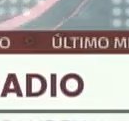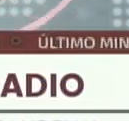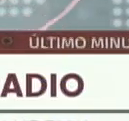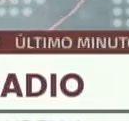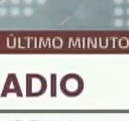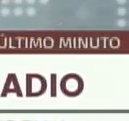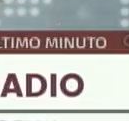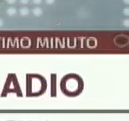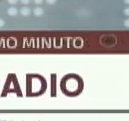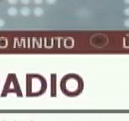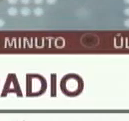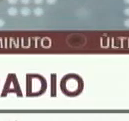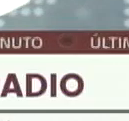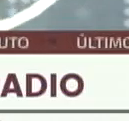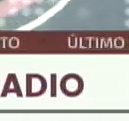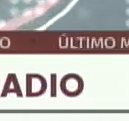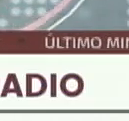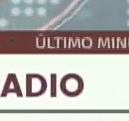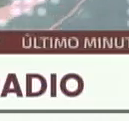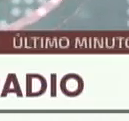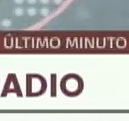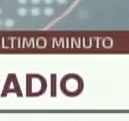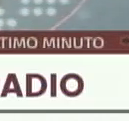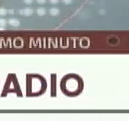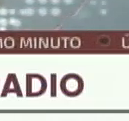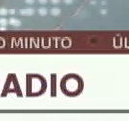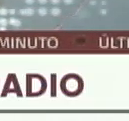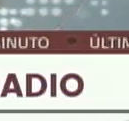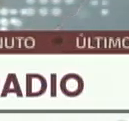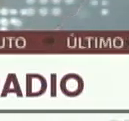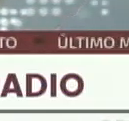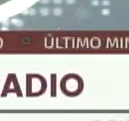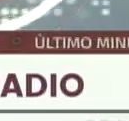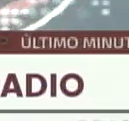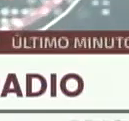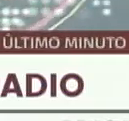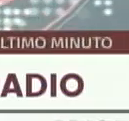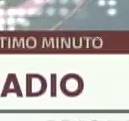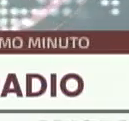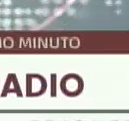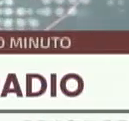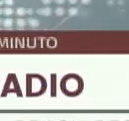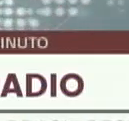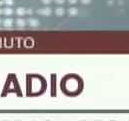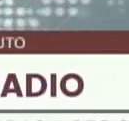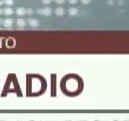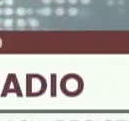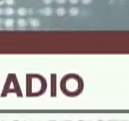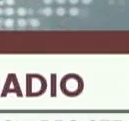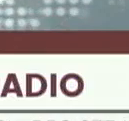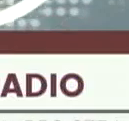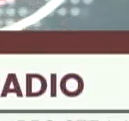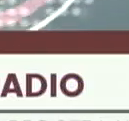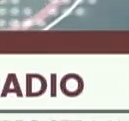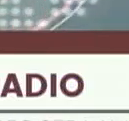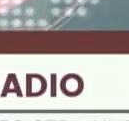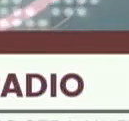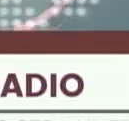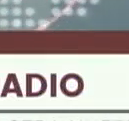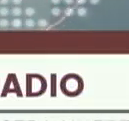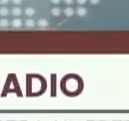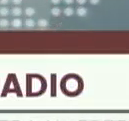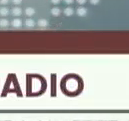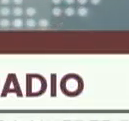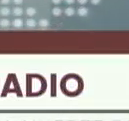como Perú, como Ecuador. Insisto, no quiere decir que hayamos ganado la batalla. Esta situación de la cuarentena